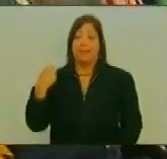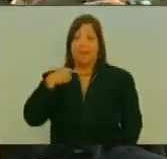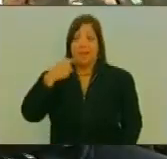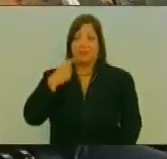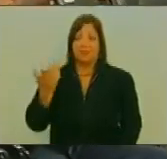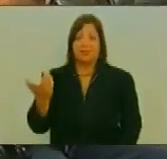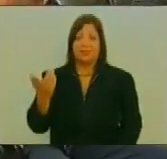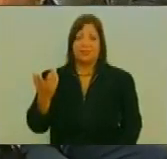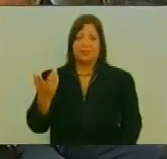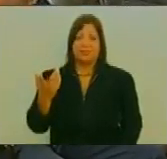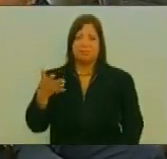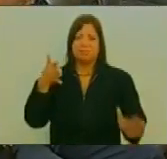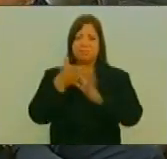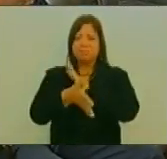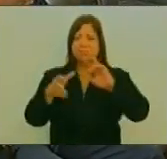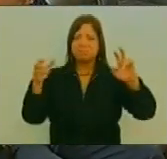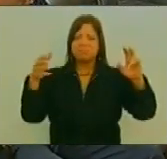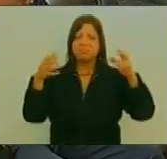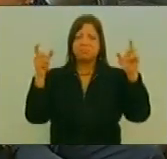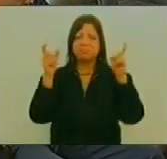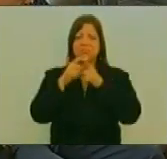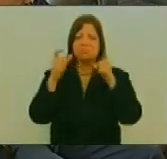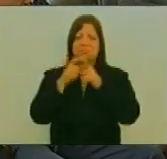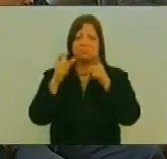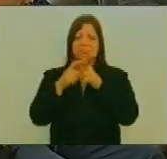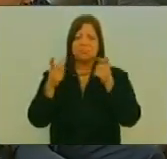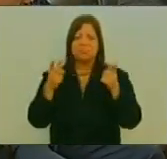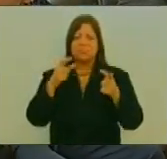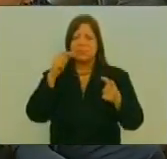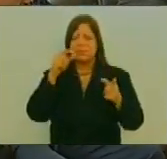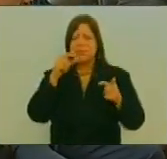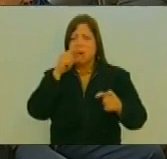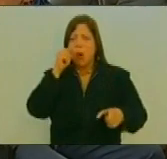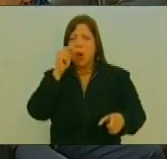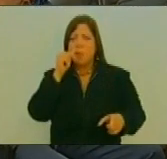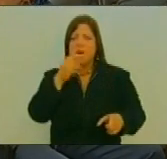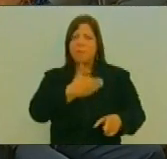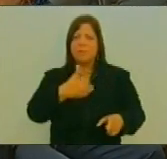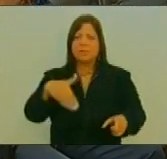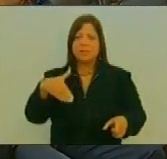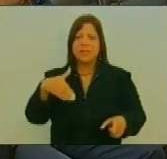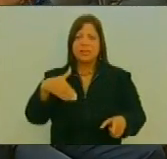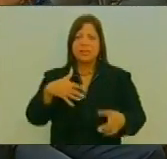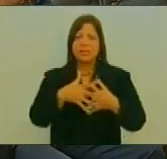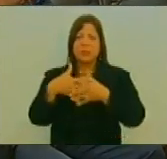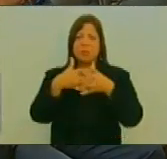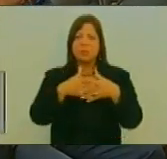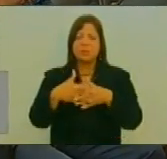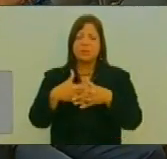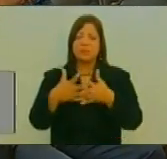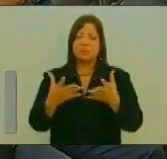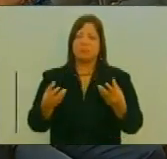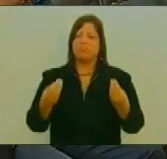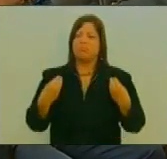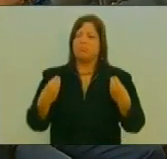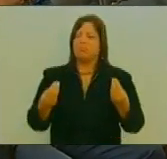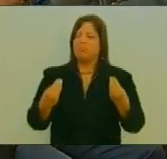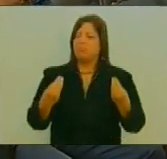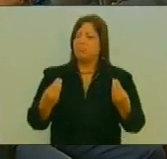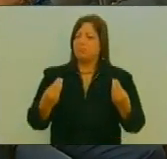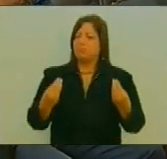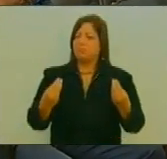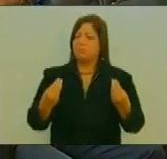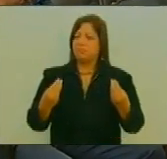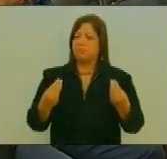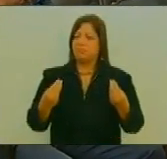Los conceptos De este señor Para con Nuestra patria Pareciera ser Que es el